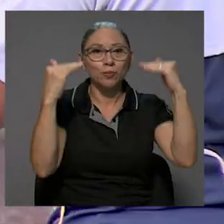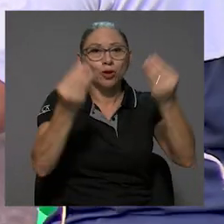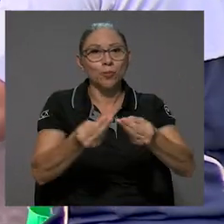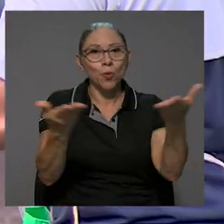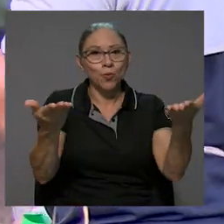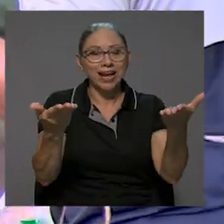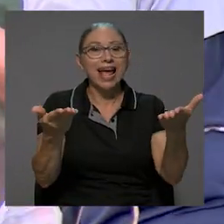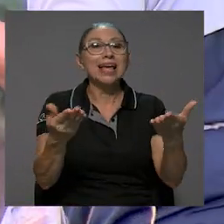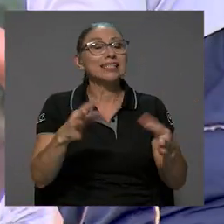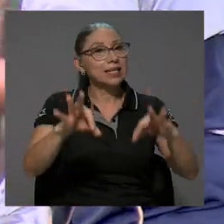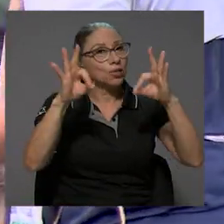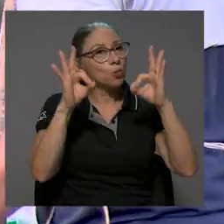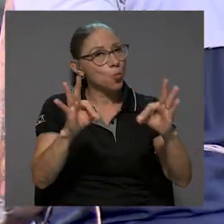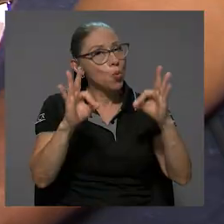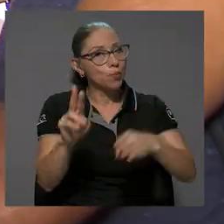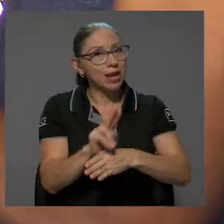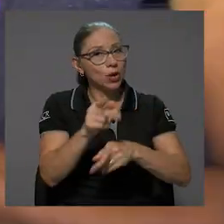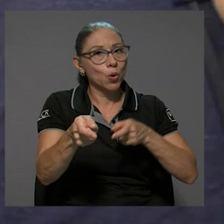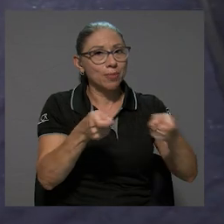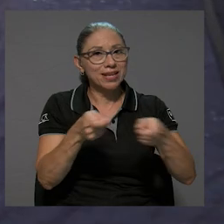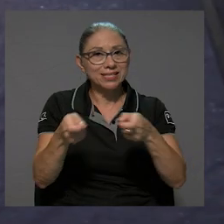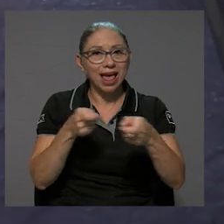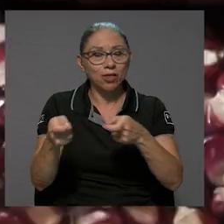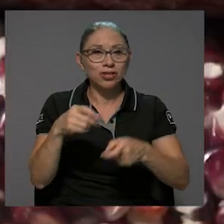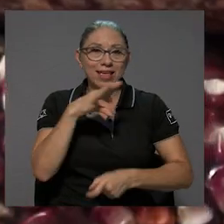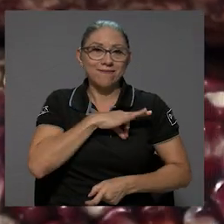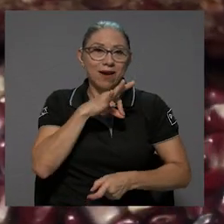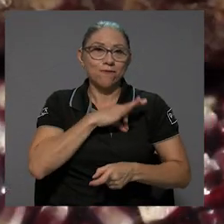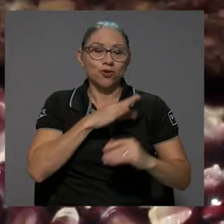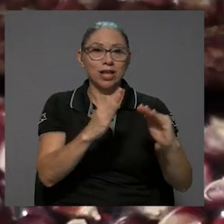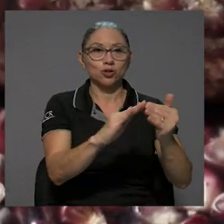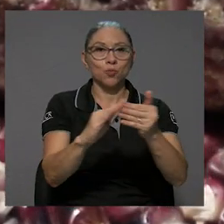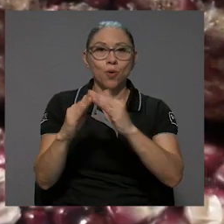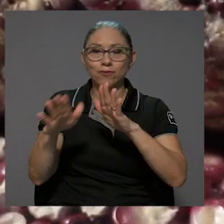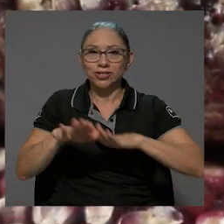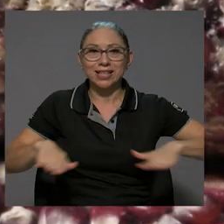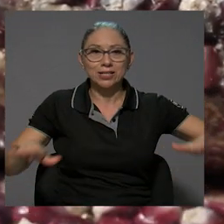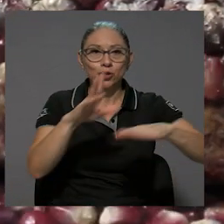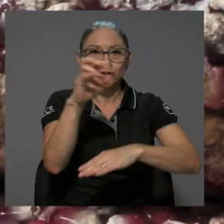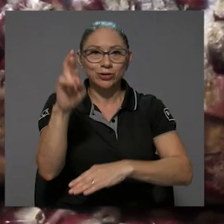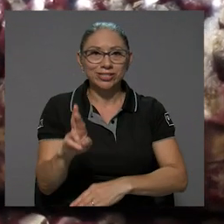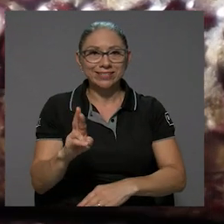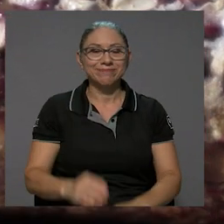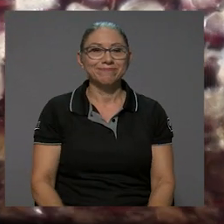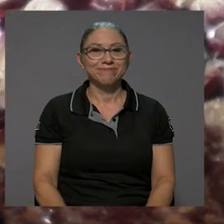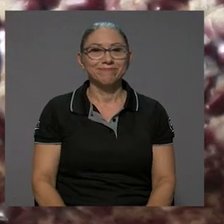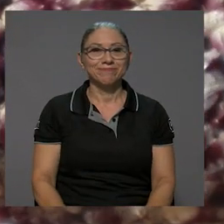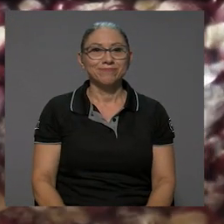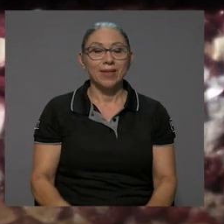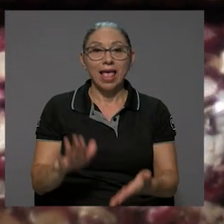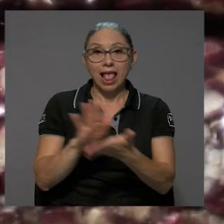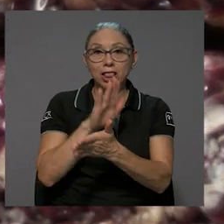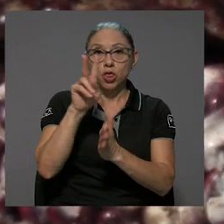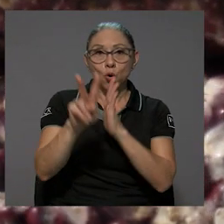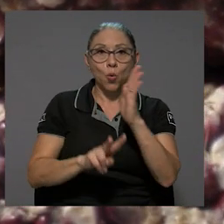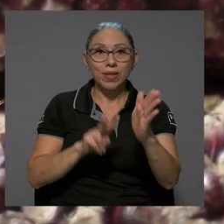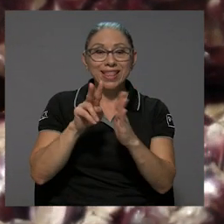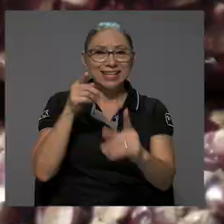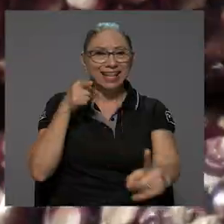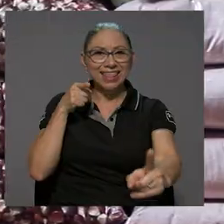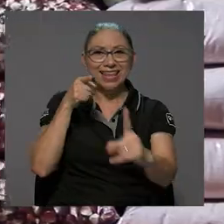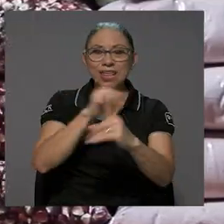educación superior pública están siendo muy bien administrados en favor de los pueblos y territorios de Costa Rica. El